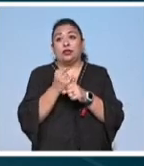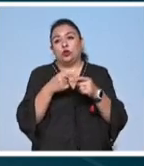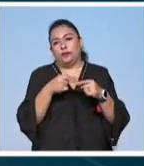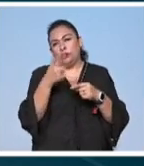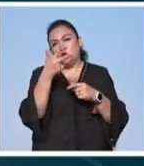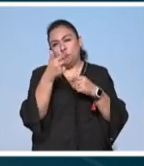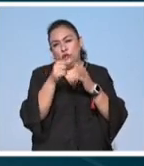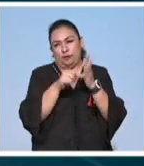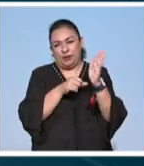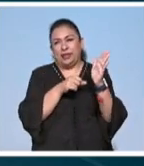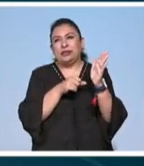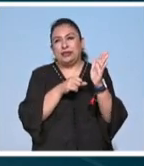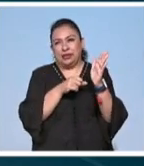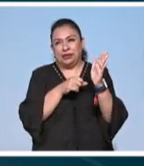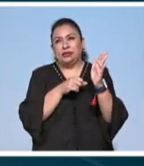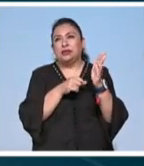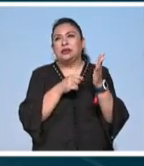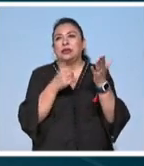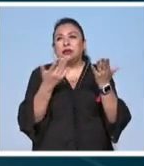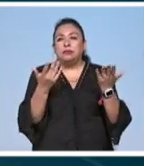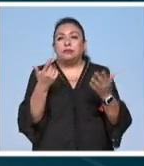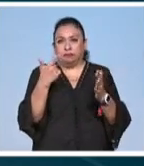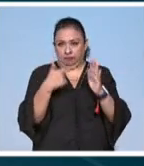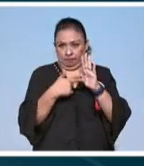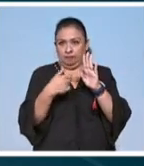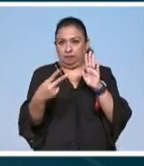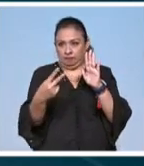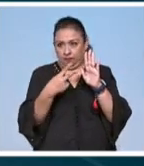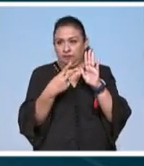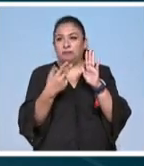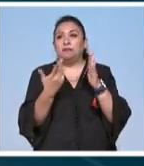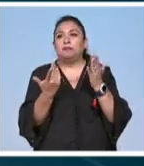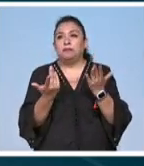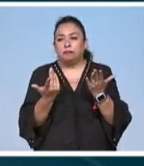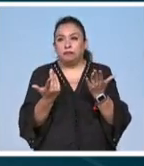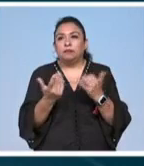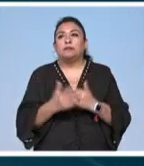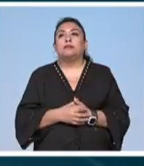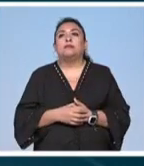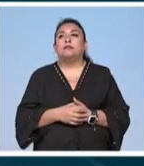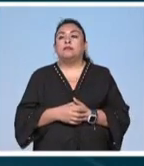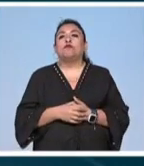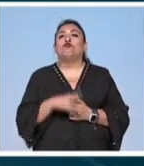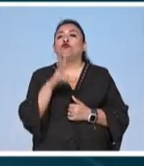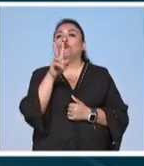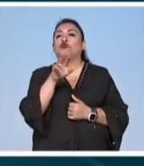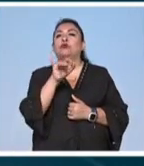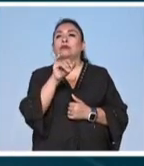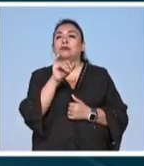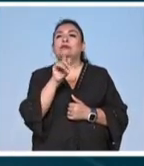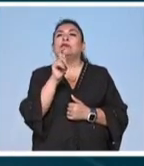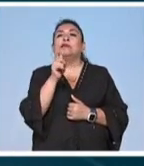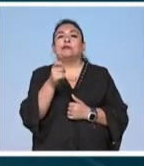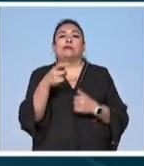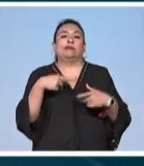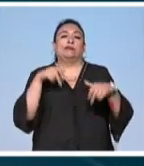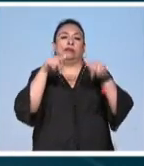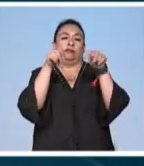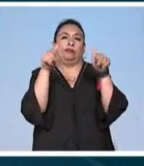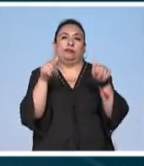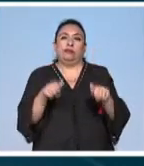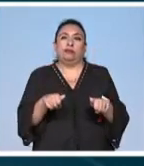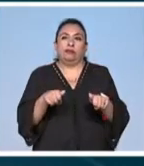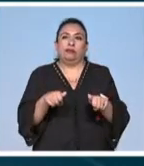lo largo de ocho meses nos demuestra nos corrobora que se trata de un artista